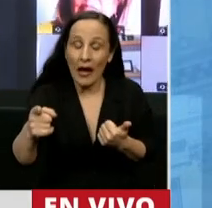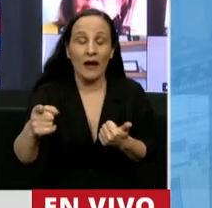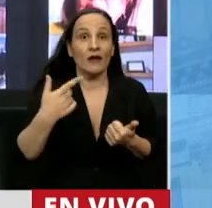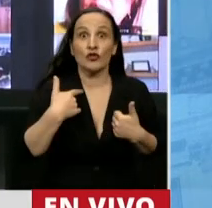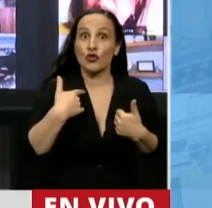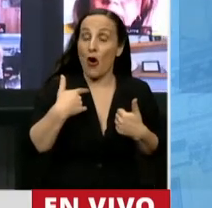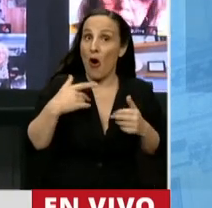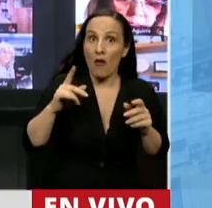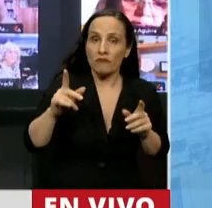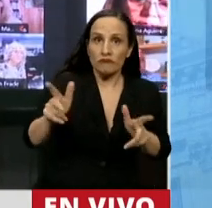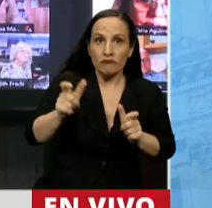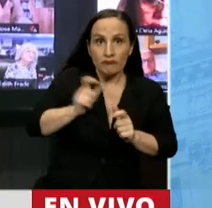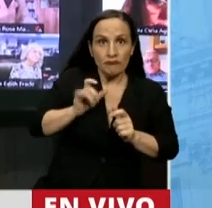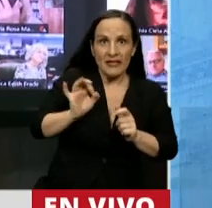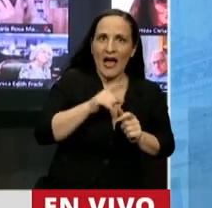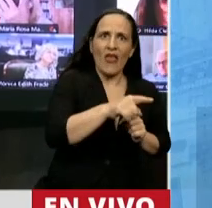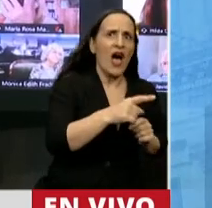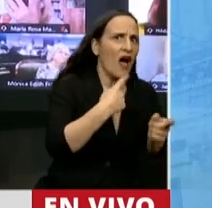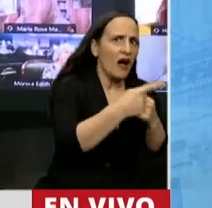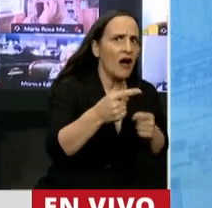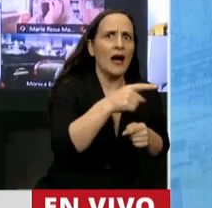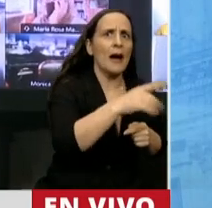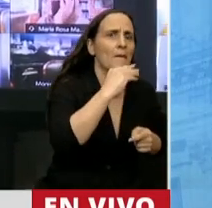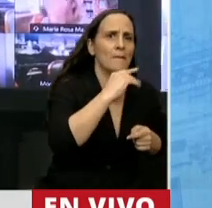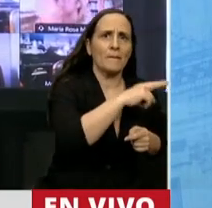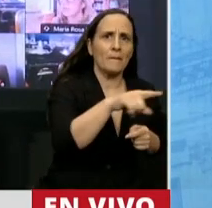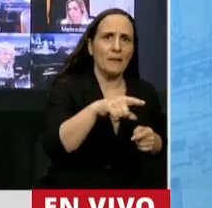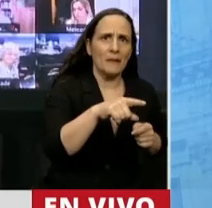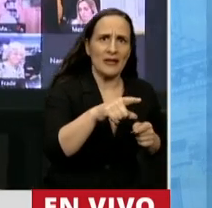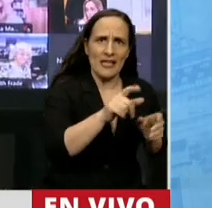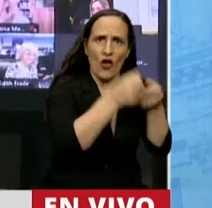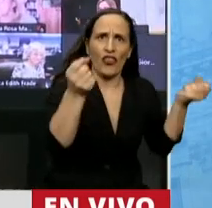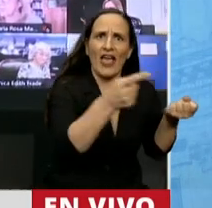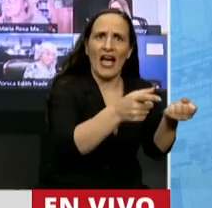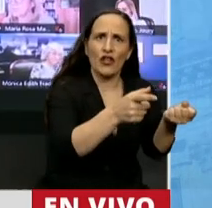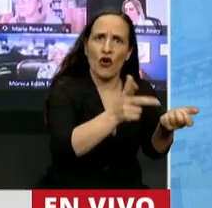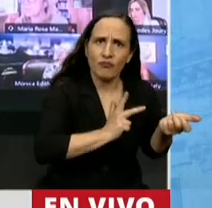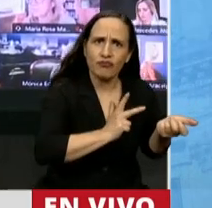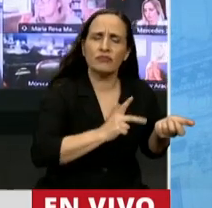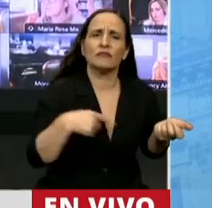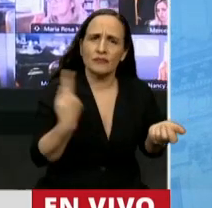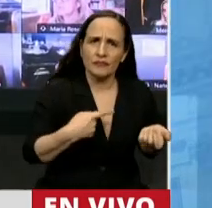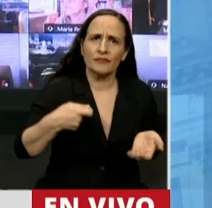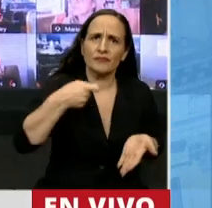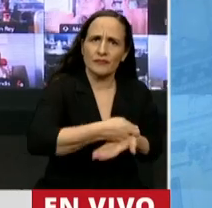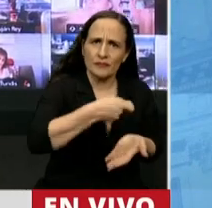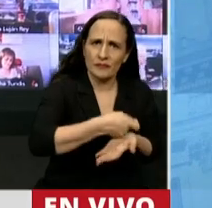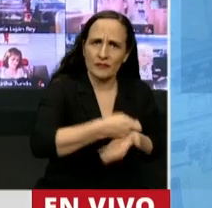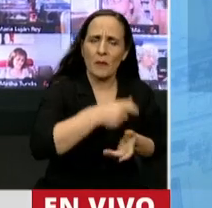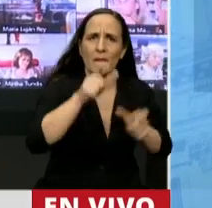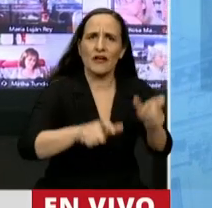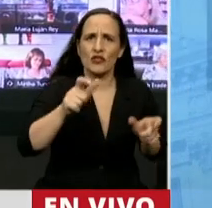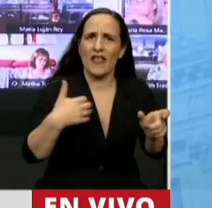por los diarios que no era gratis, sino que pusimos y la pusimos los dineros de todos los